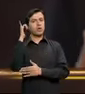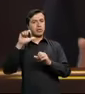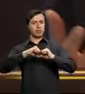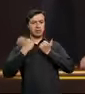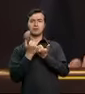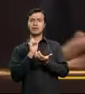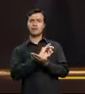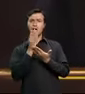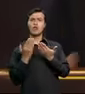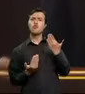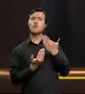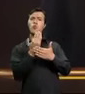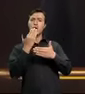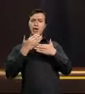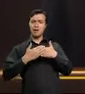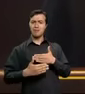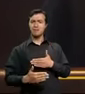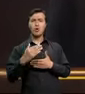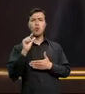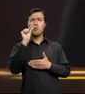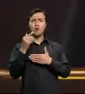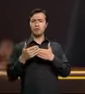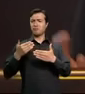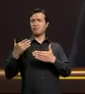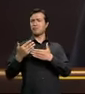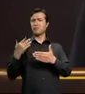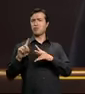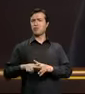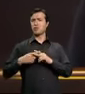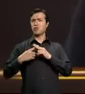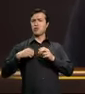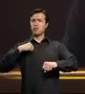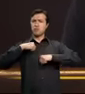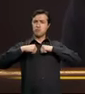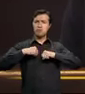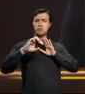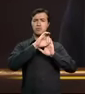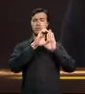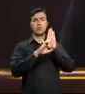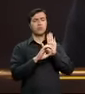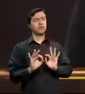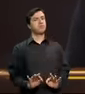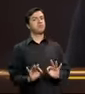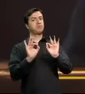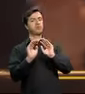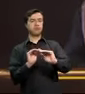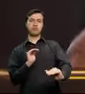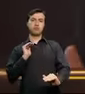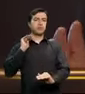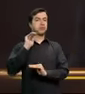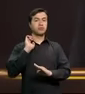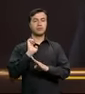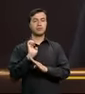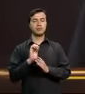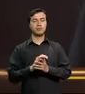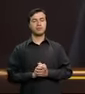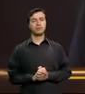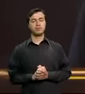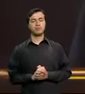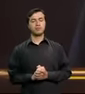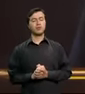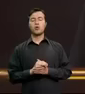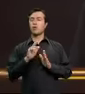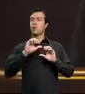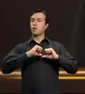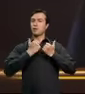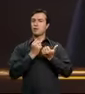Ecuador. Presido ahora una asamblea joven nacida desde hace poco tiempo con la fuerza de un proceso constituyente sin precedentes en la